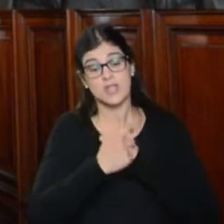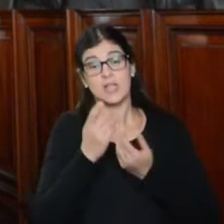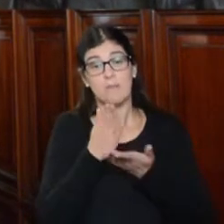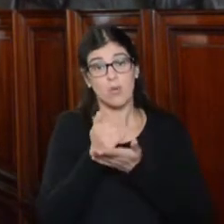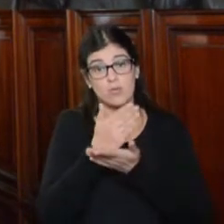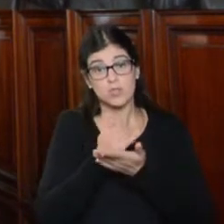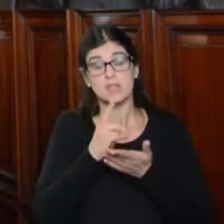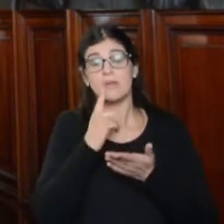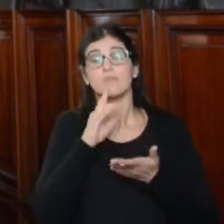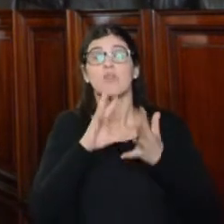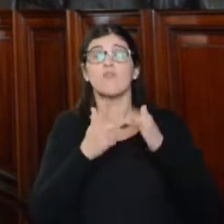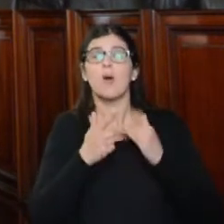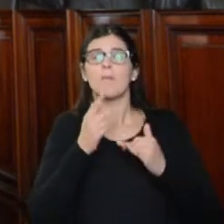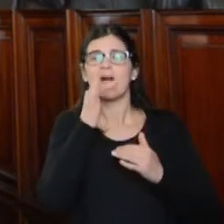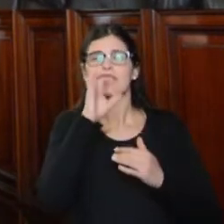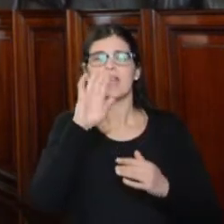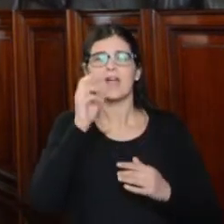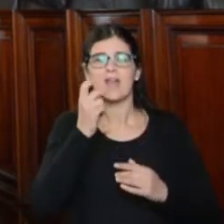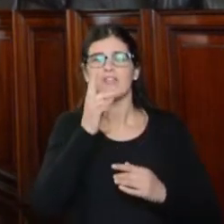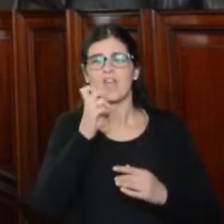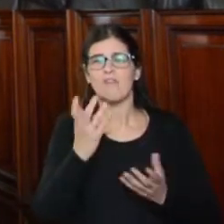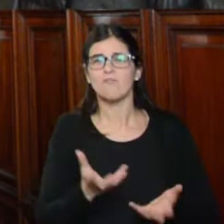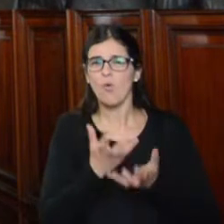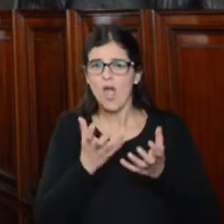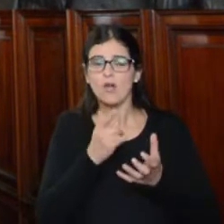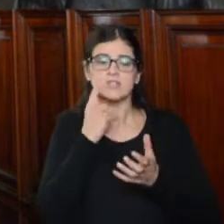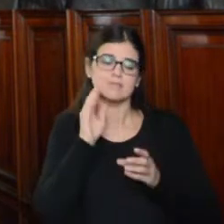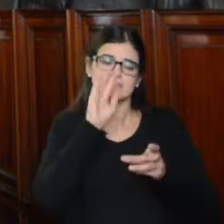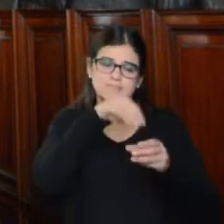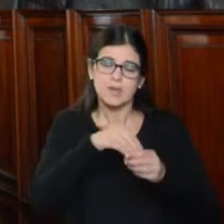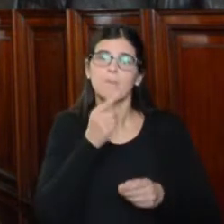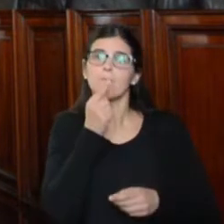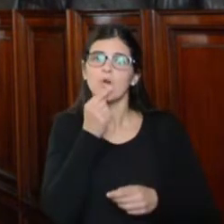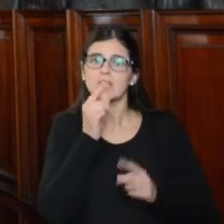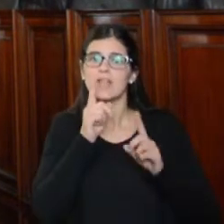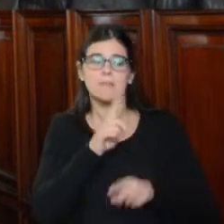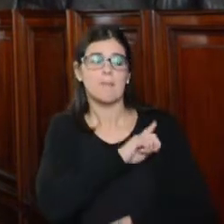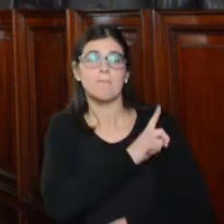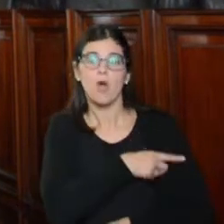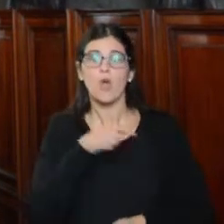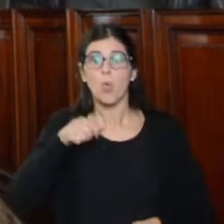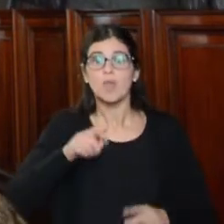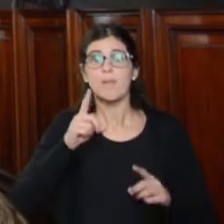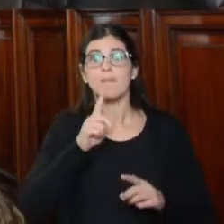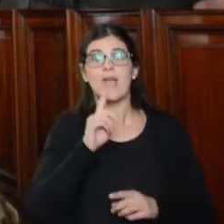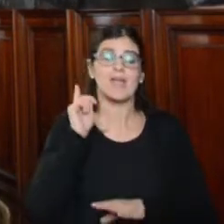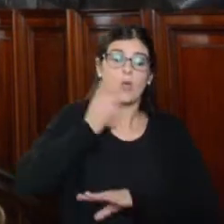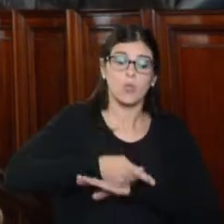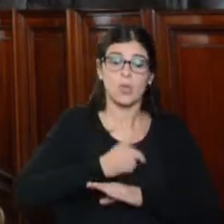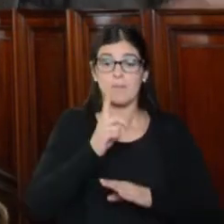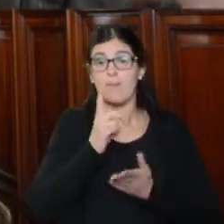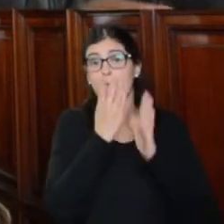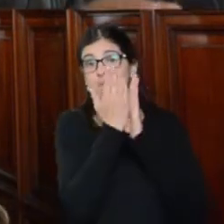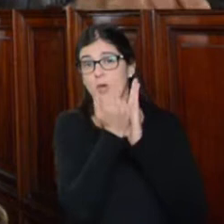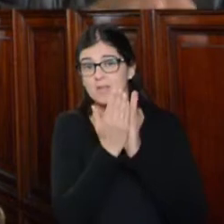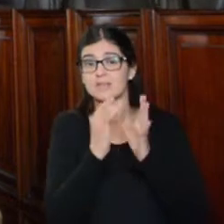Docente de Tierra del Fuego se enfrenta a un proceso de persecución que involucra a las fuerzas policiales, el Poder Judicial y el Ejecutivo de la provincia. En el marco